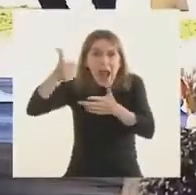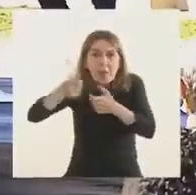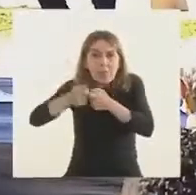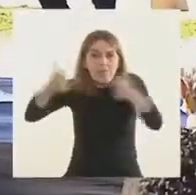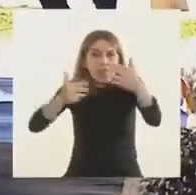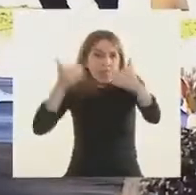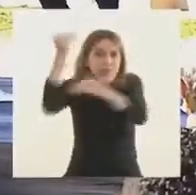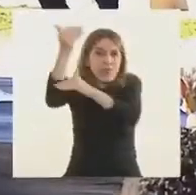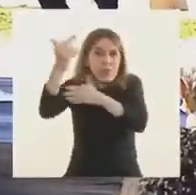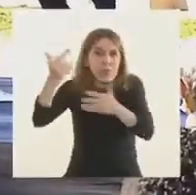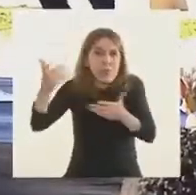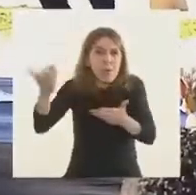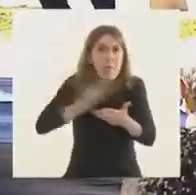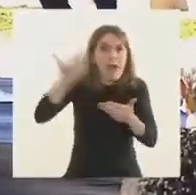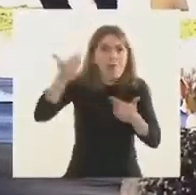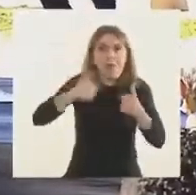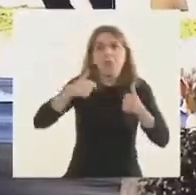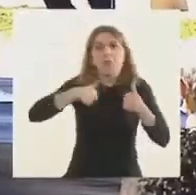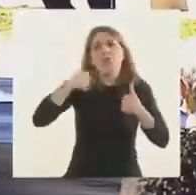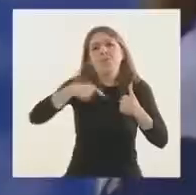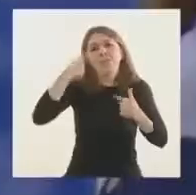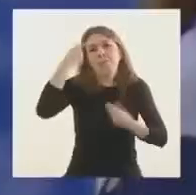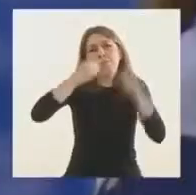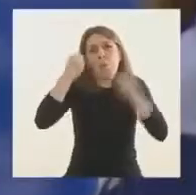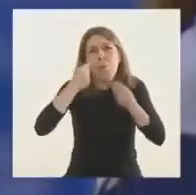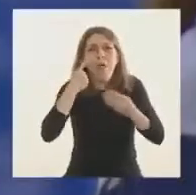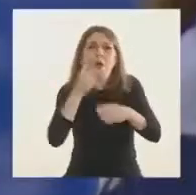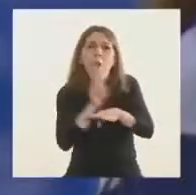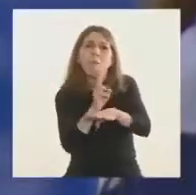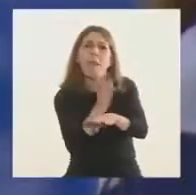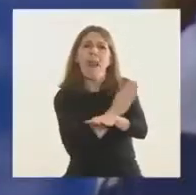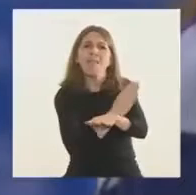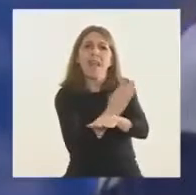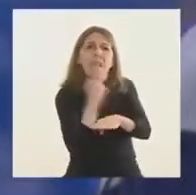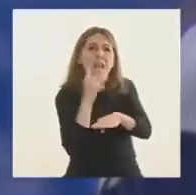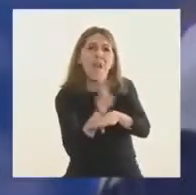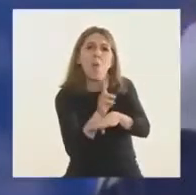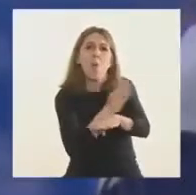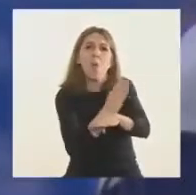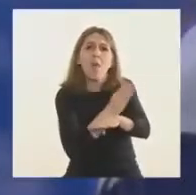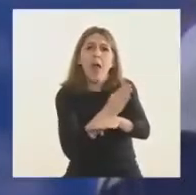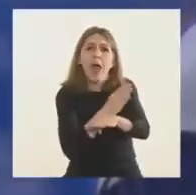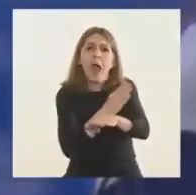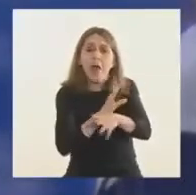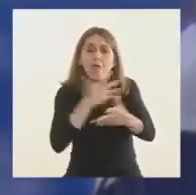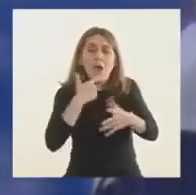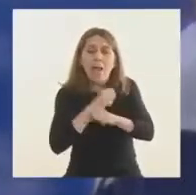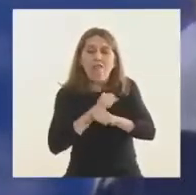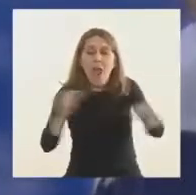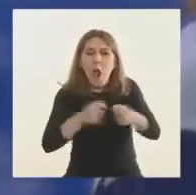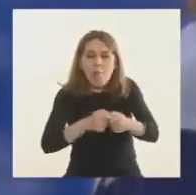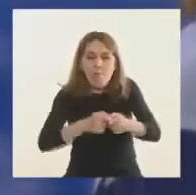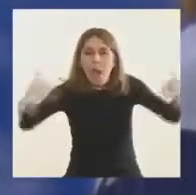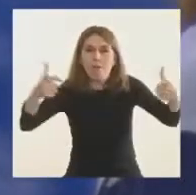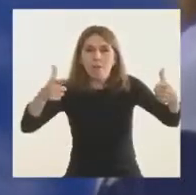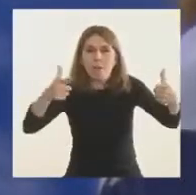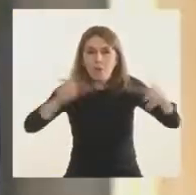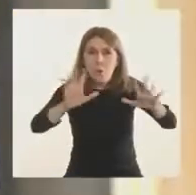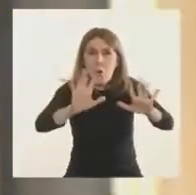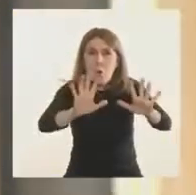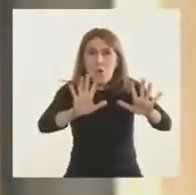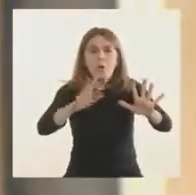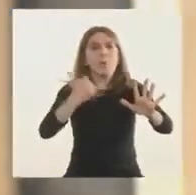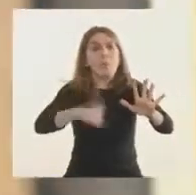estuve siempre preocupado por tratar de prevenir que eso no ocurra. Pero lamentablemente el virus circula.